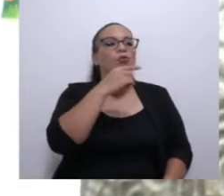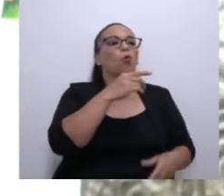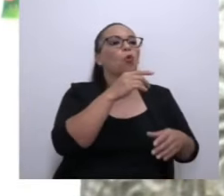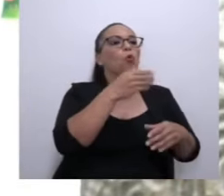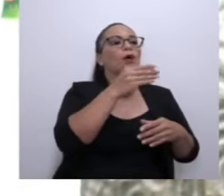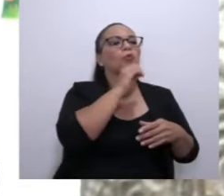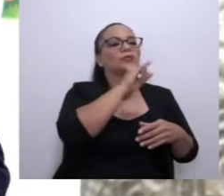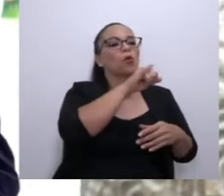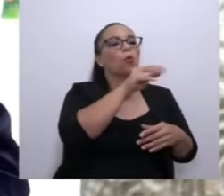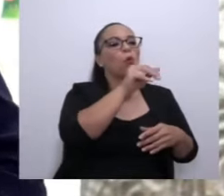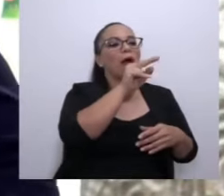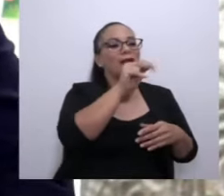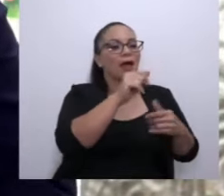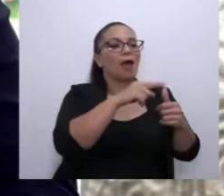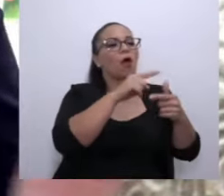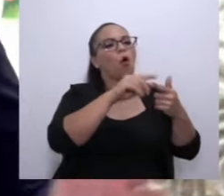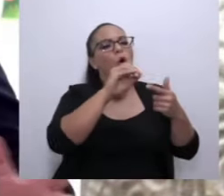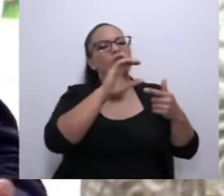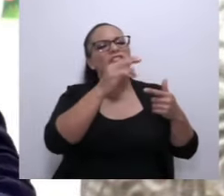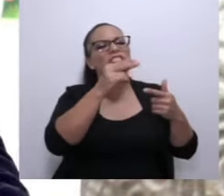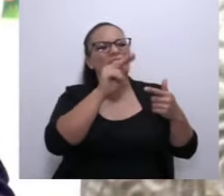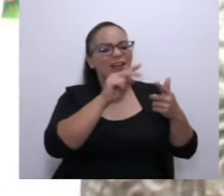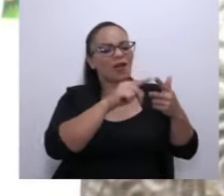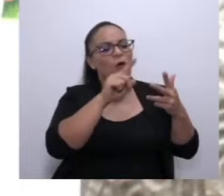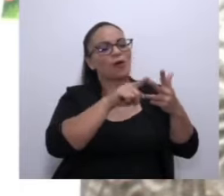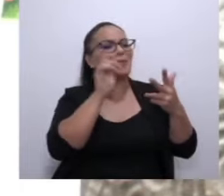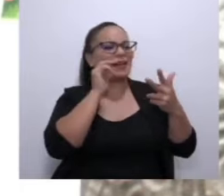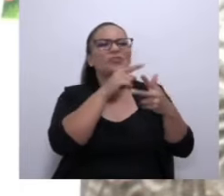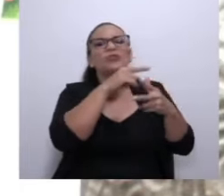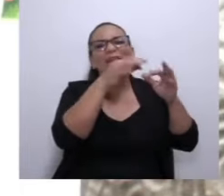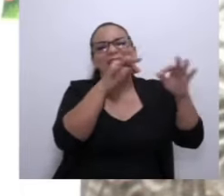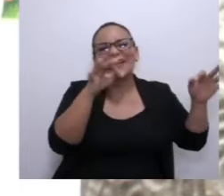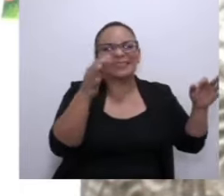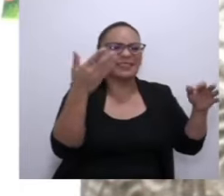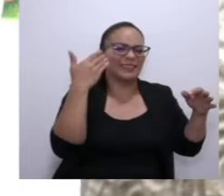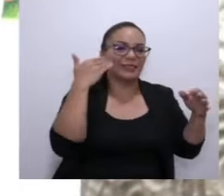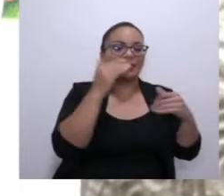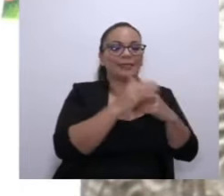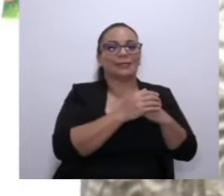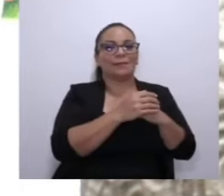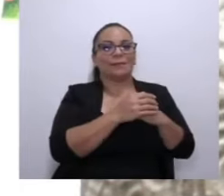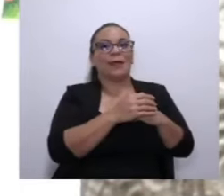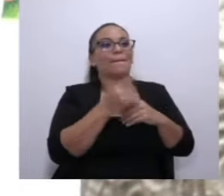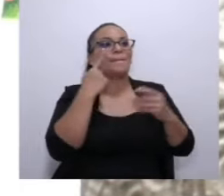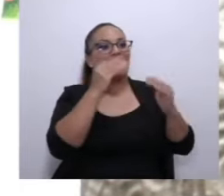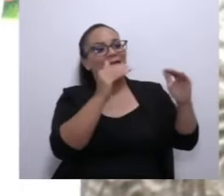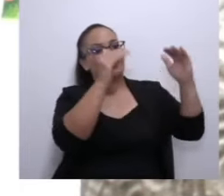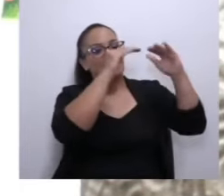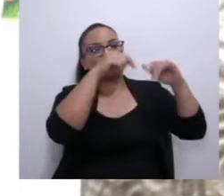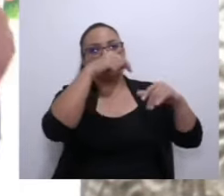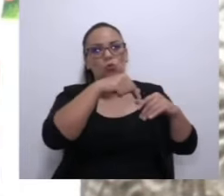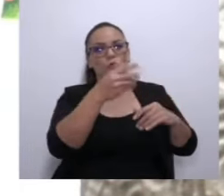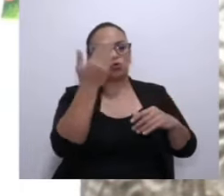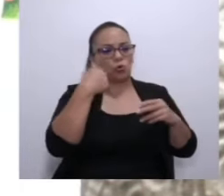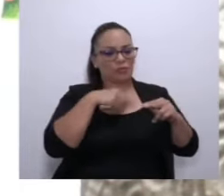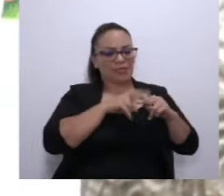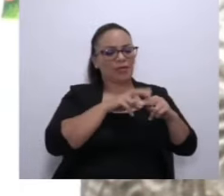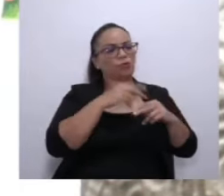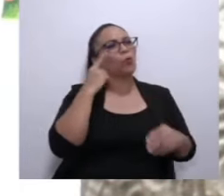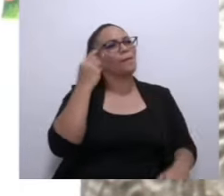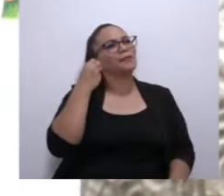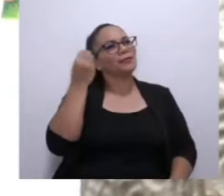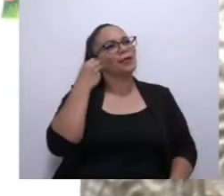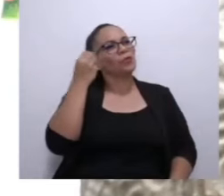si no la hermana de cosas para mantener el estatus quo, yo estaba ya sentado precisamente pensando en eso